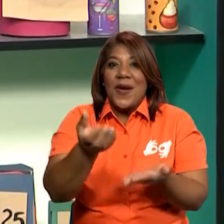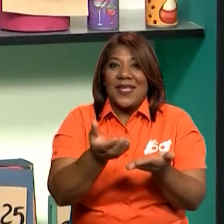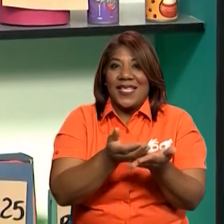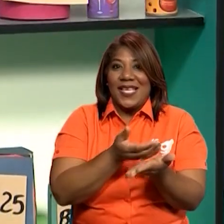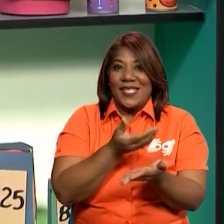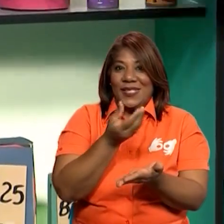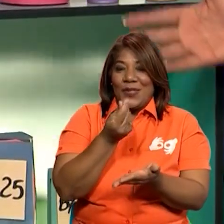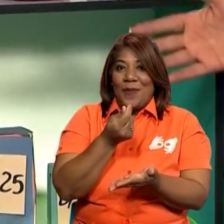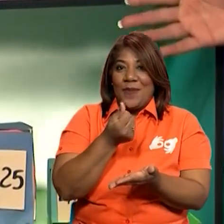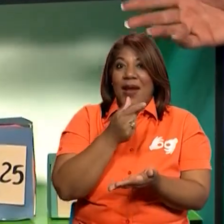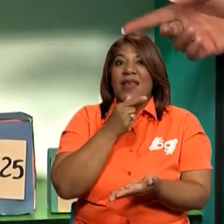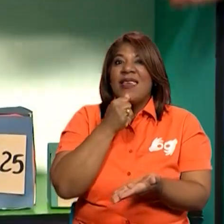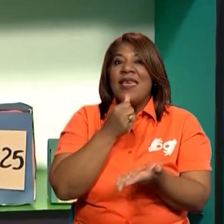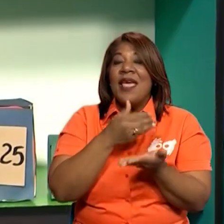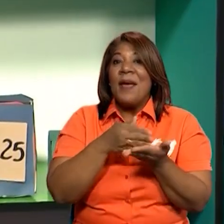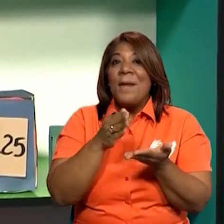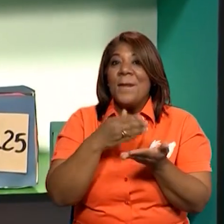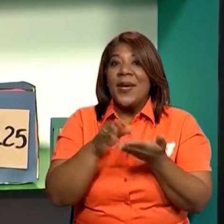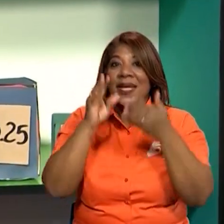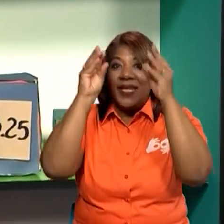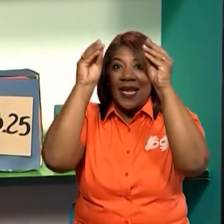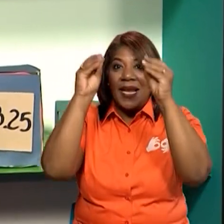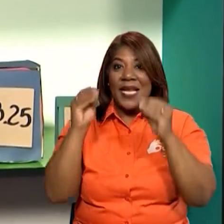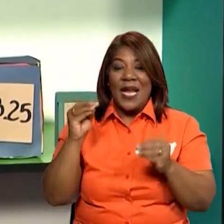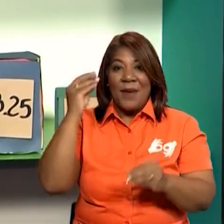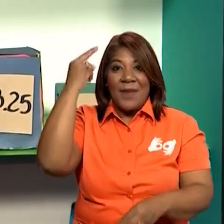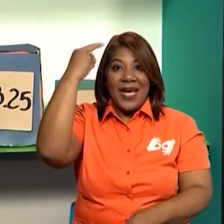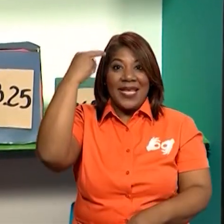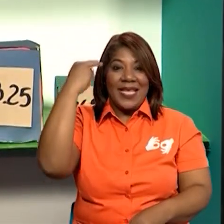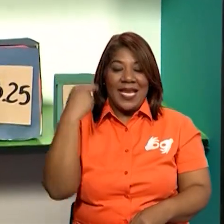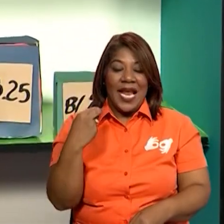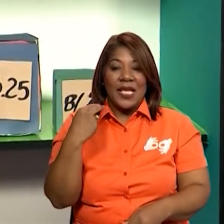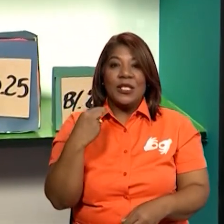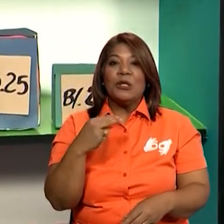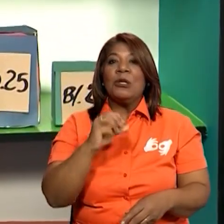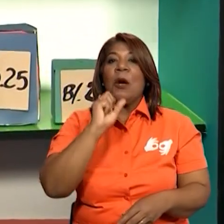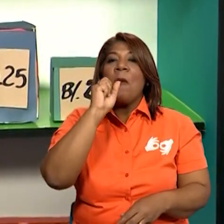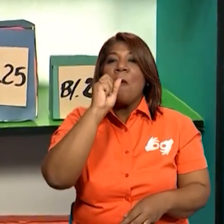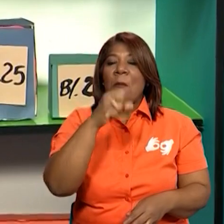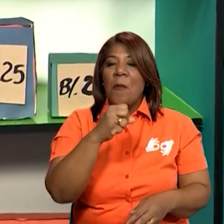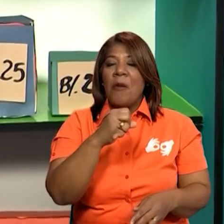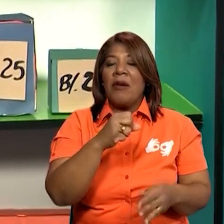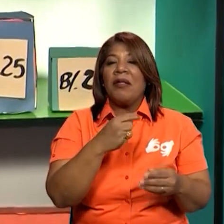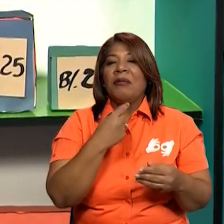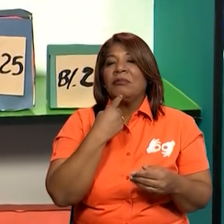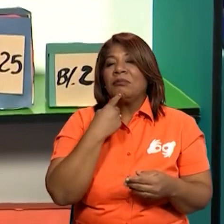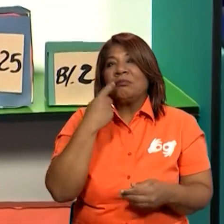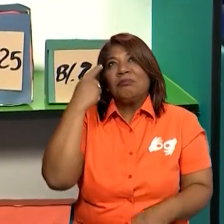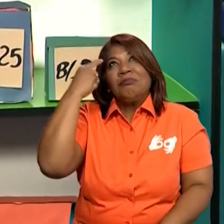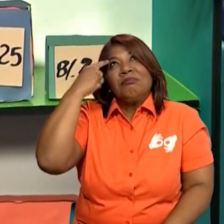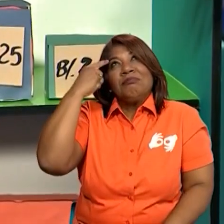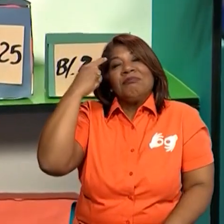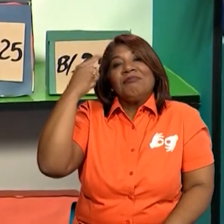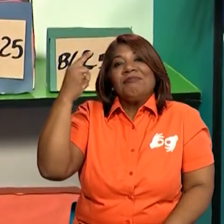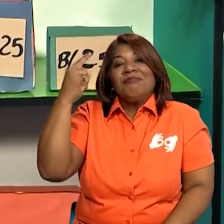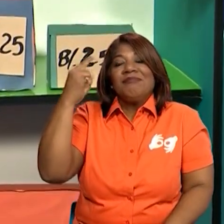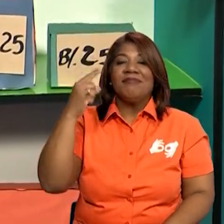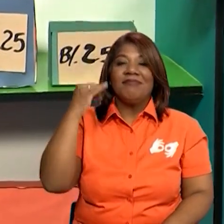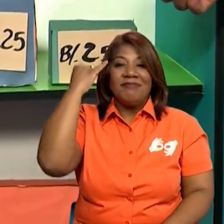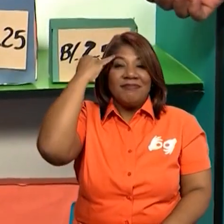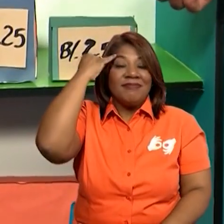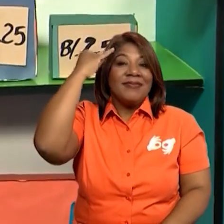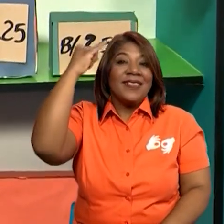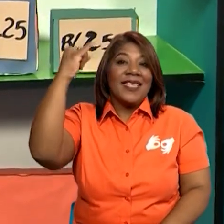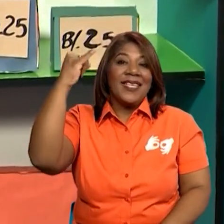en nuestra casa. Lo podemos colocar y lo podemos escribir según lo que uno quiera. Podemos practicarlo con